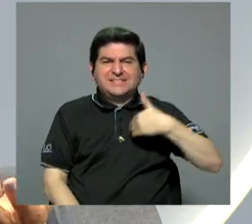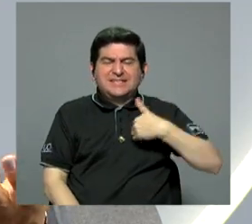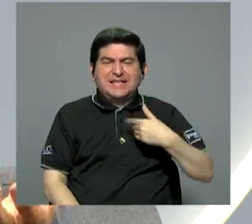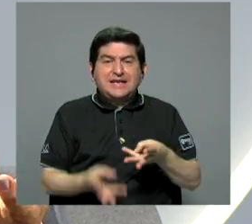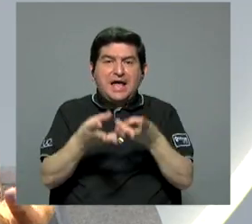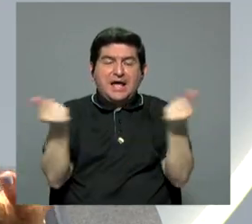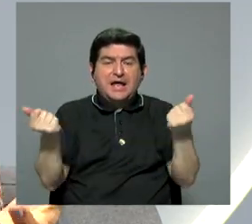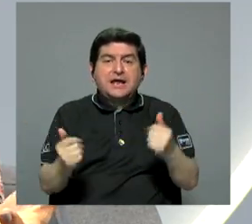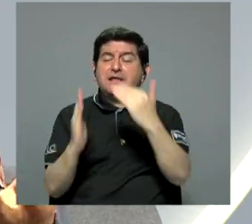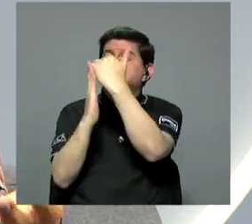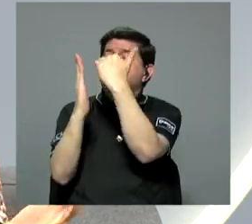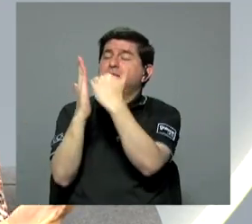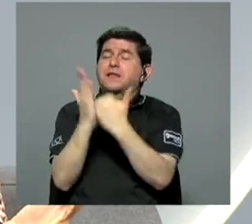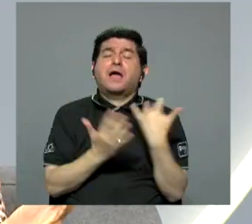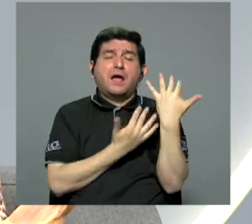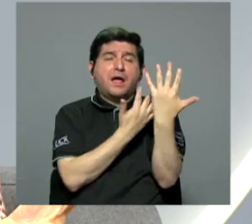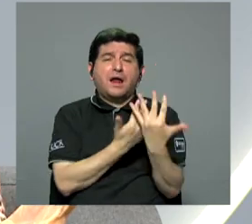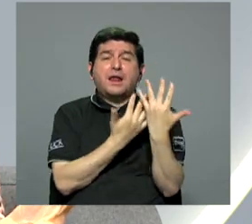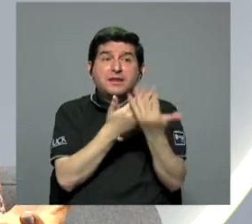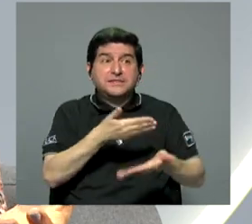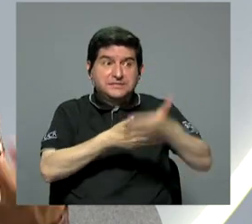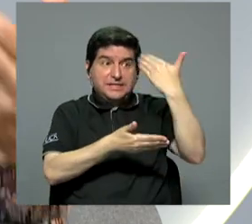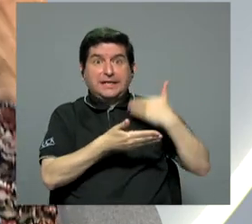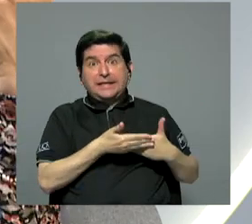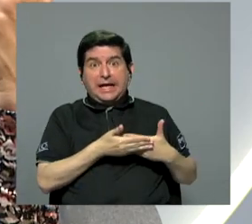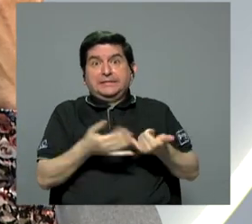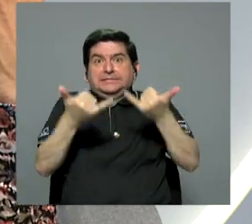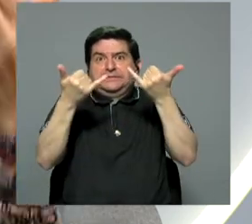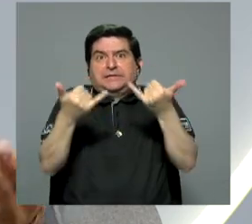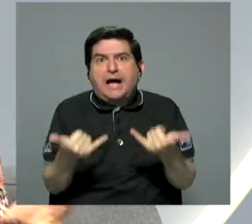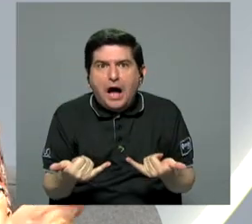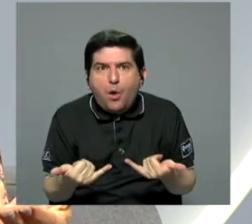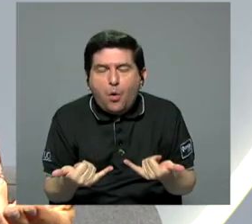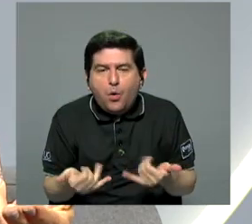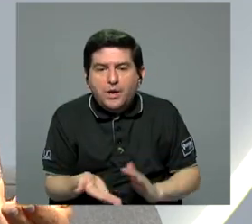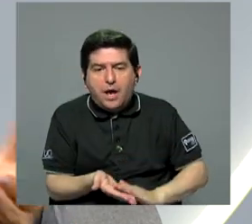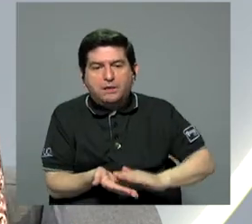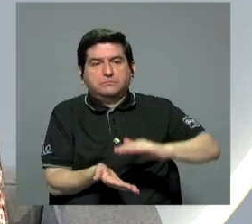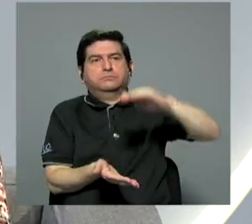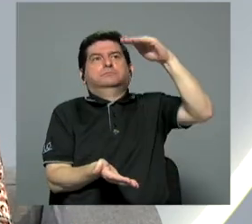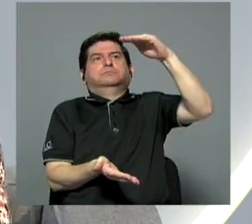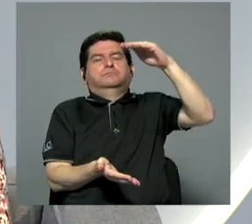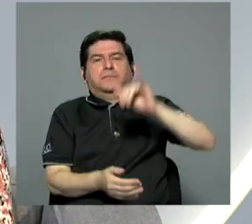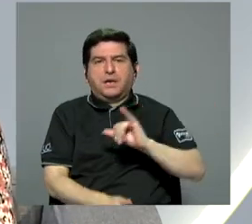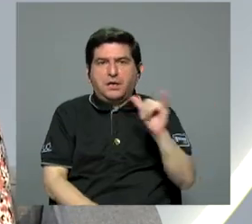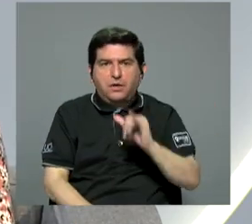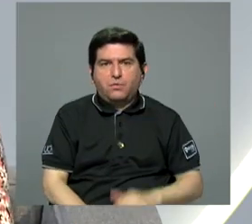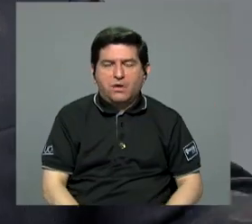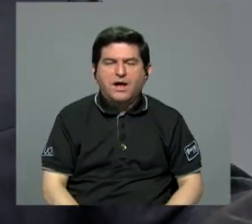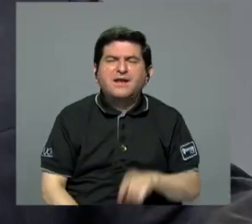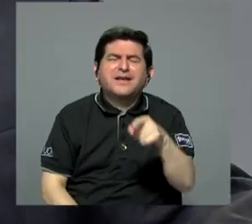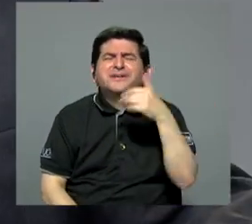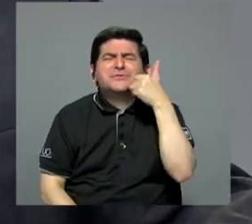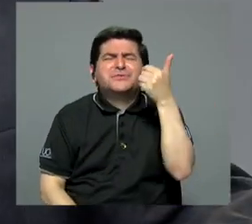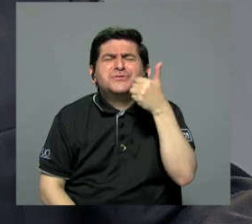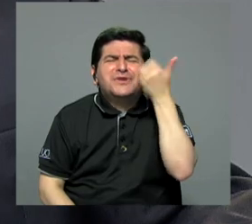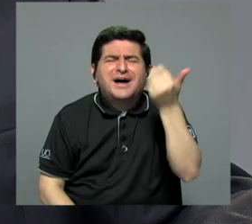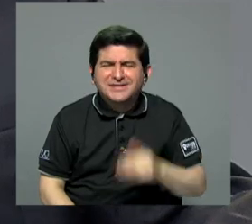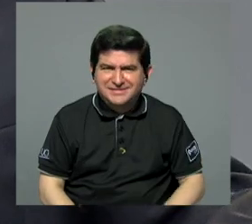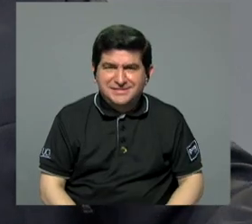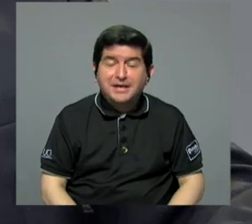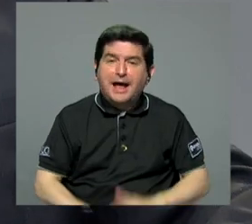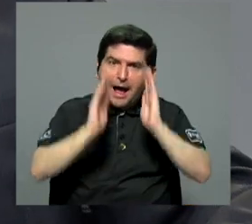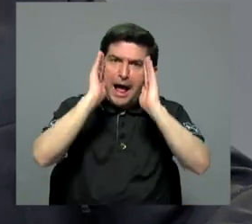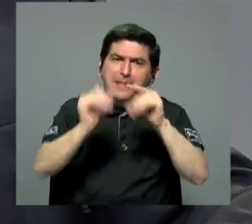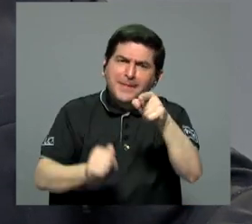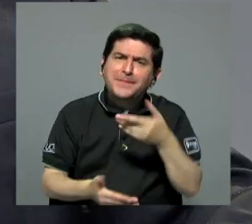tiene que resolver de las listas de espera que estaban pendientes y que ahora incrementaron. Igual... Eso es muy fácil. Igual, bueno, muy bien.